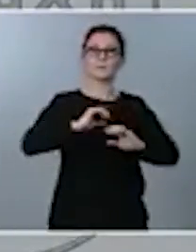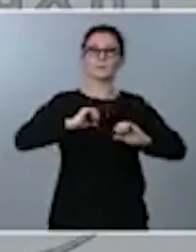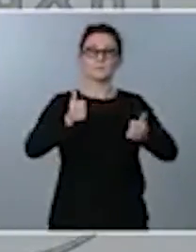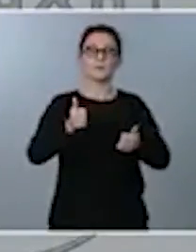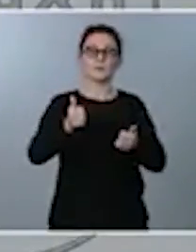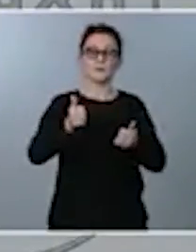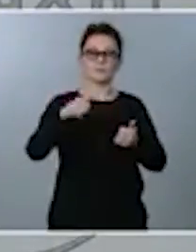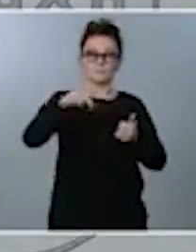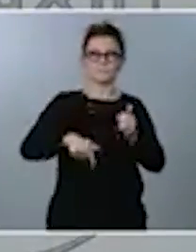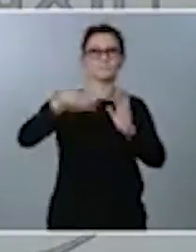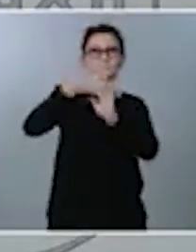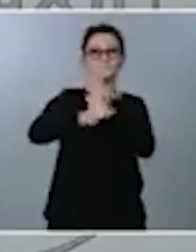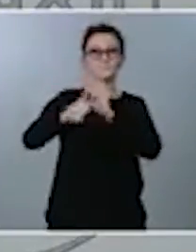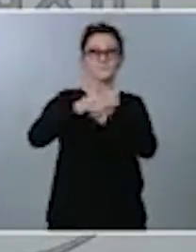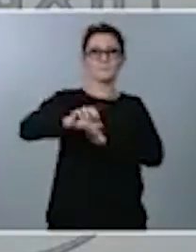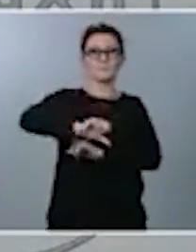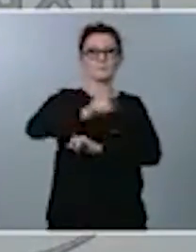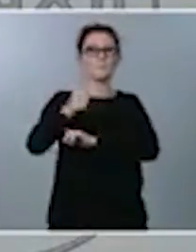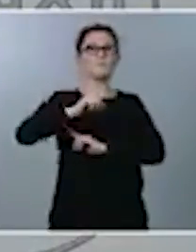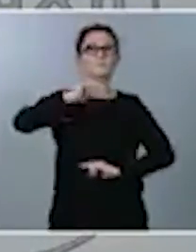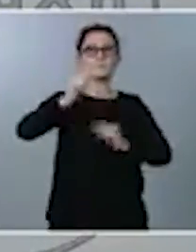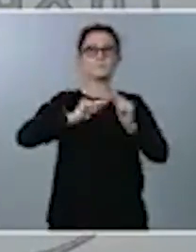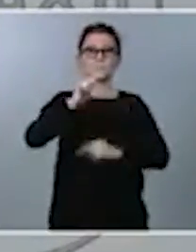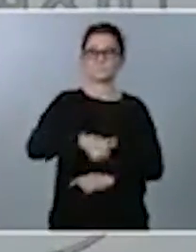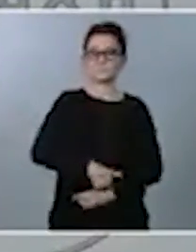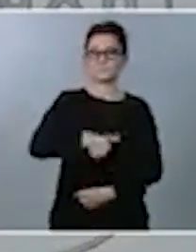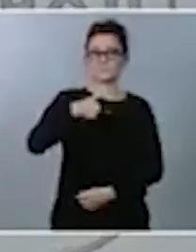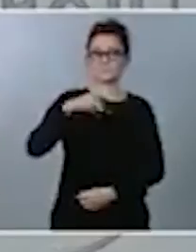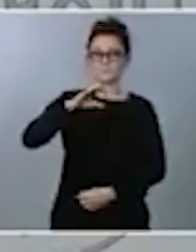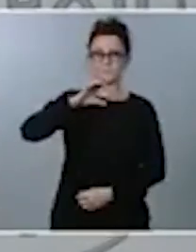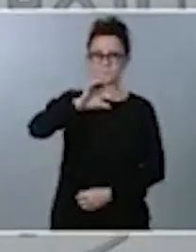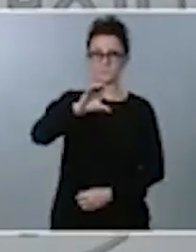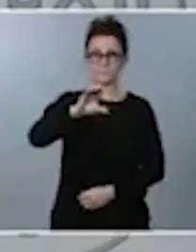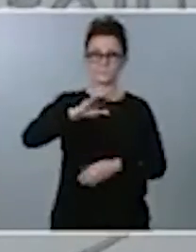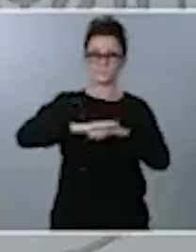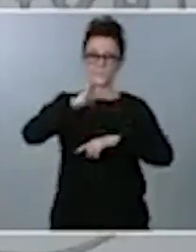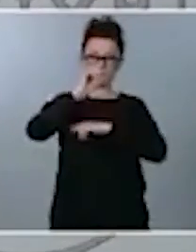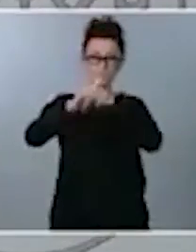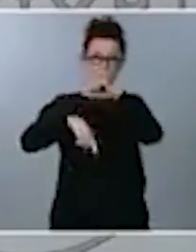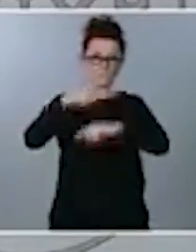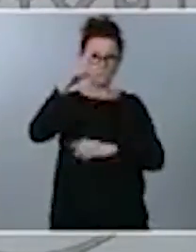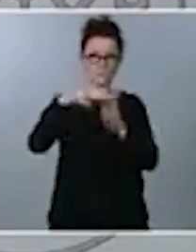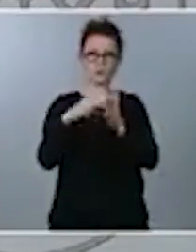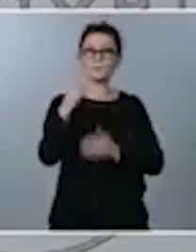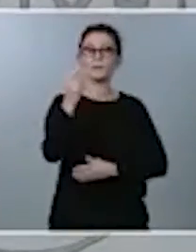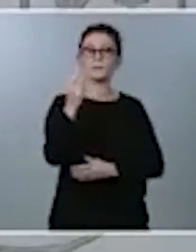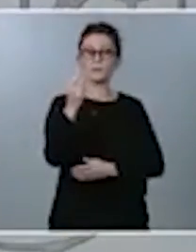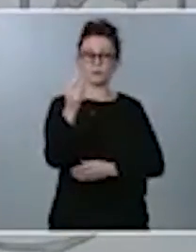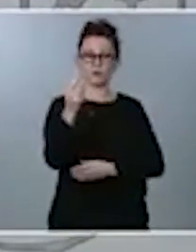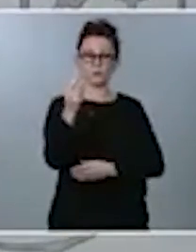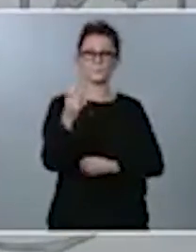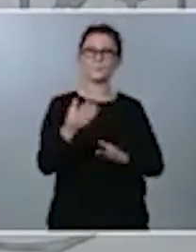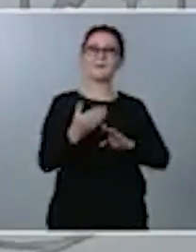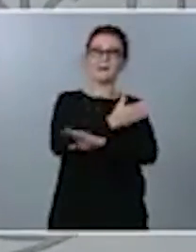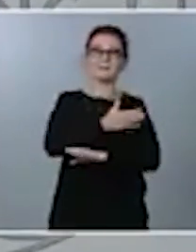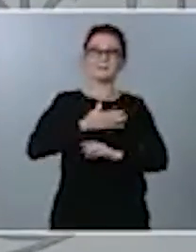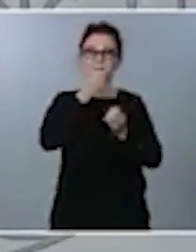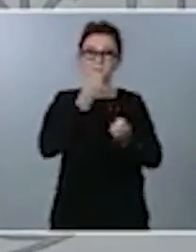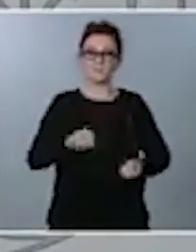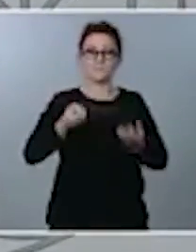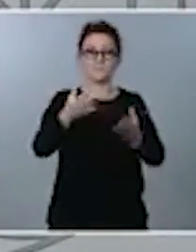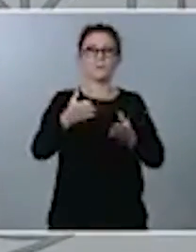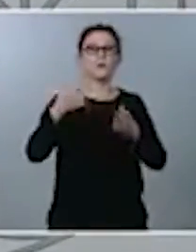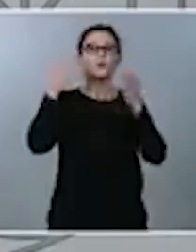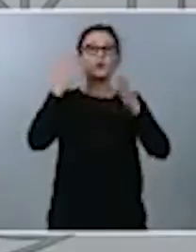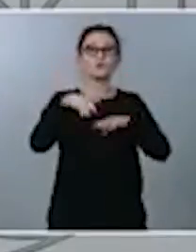la aprobación de los presupuestos generales del Estado para el año 2021, les informo que el Consejo de Ministros, como